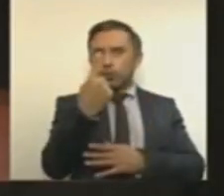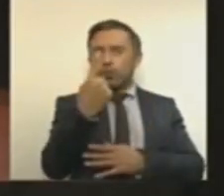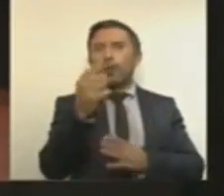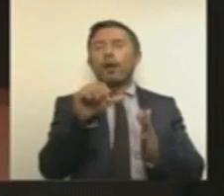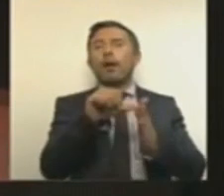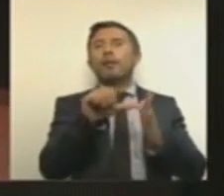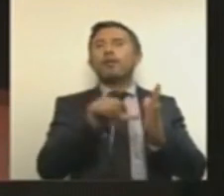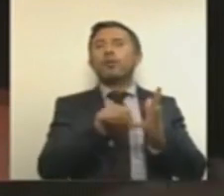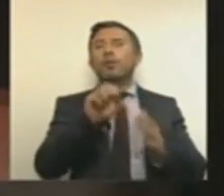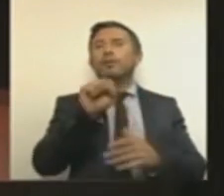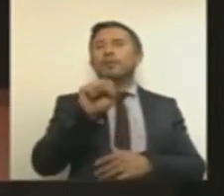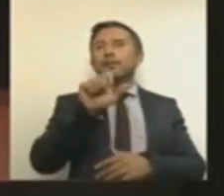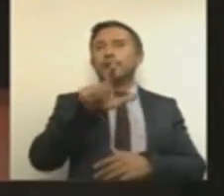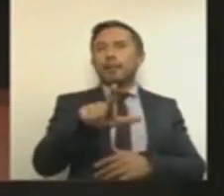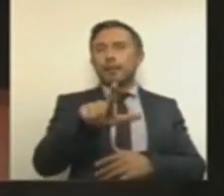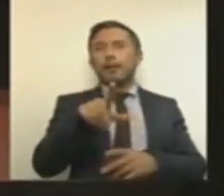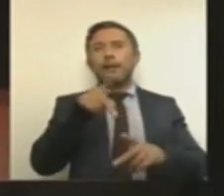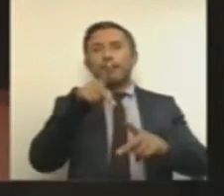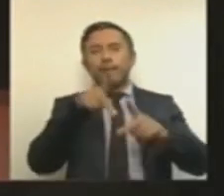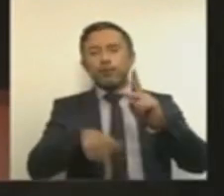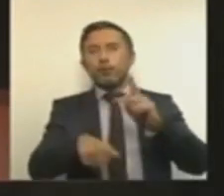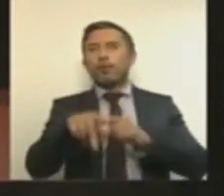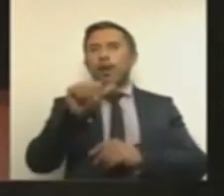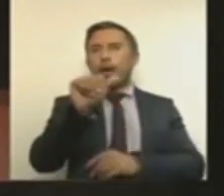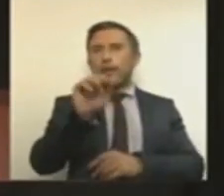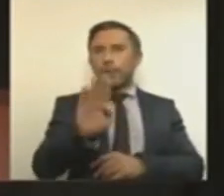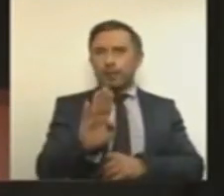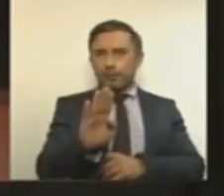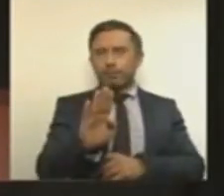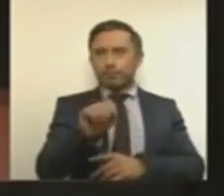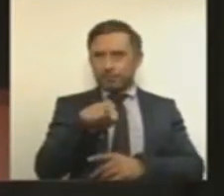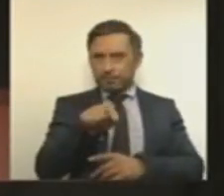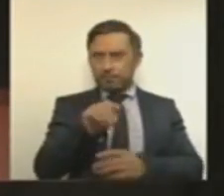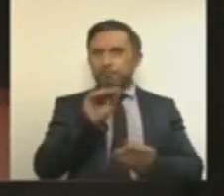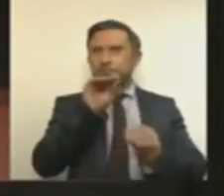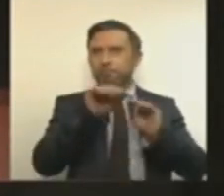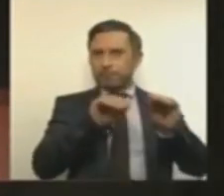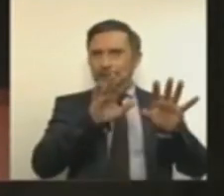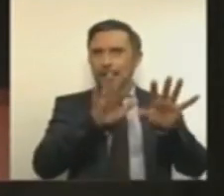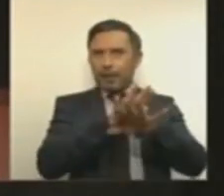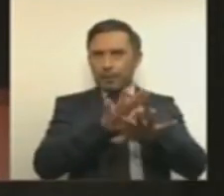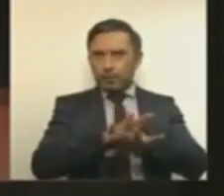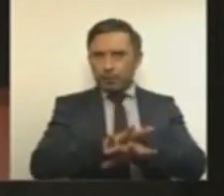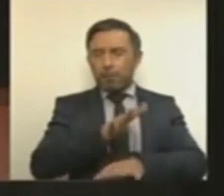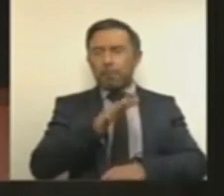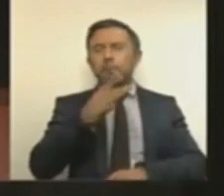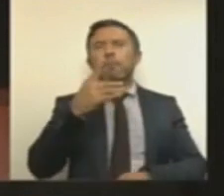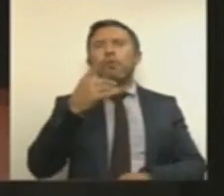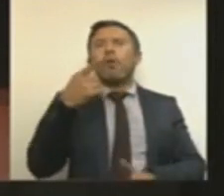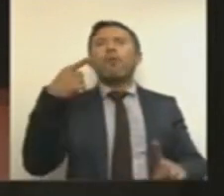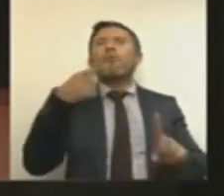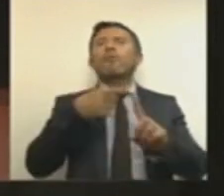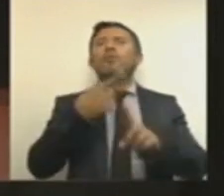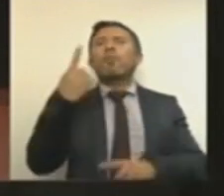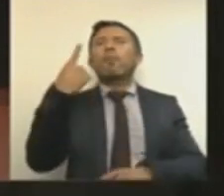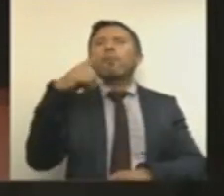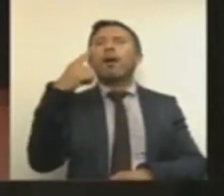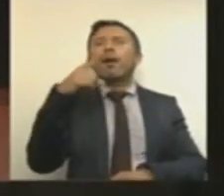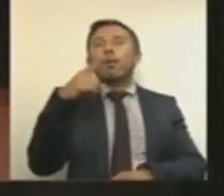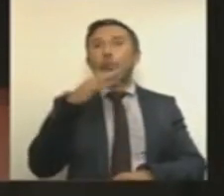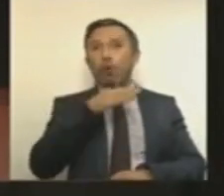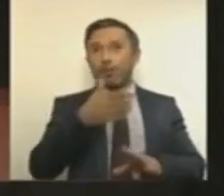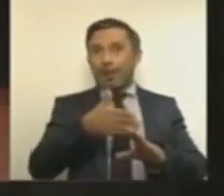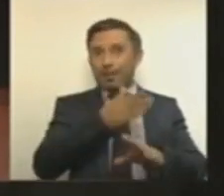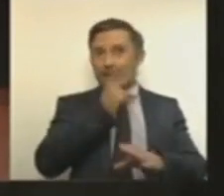al artículo 67, fracciones A y B, para que en lugar de que diga